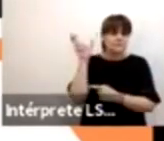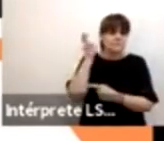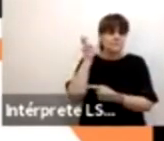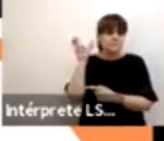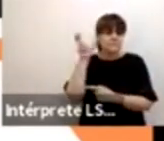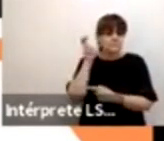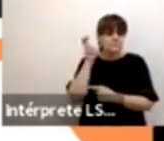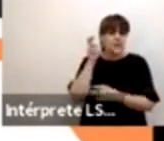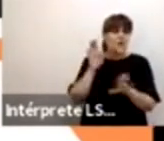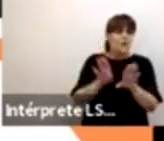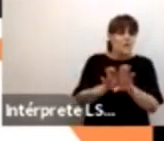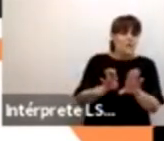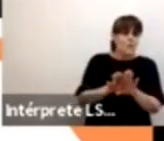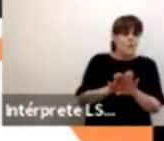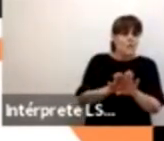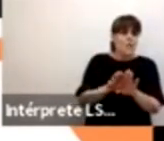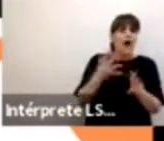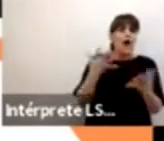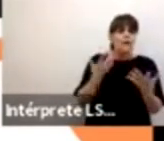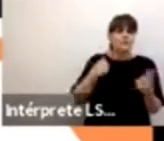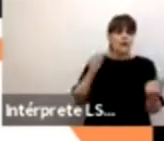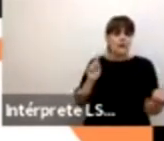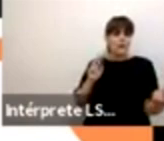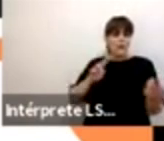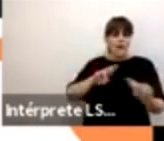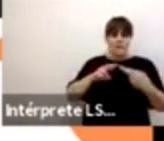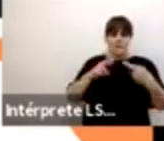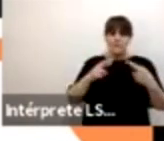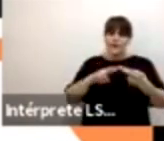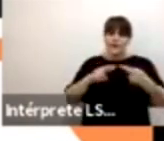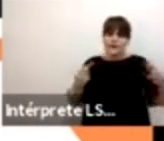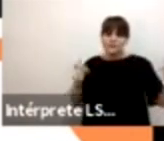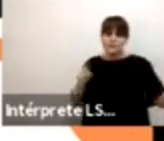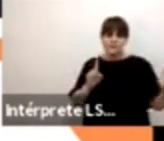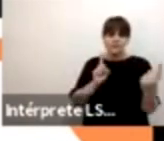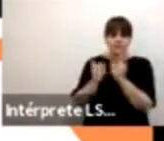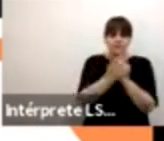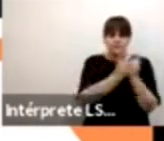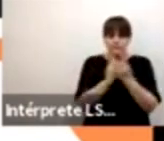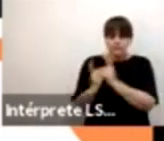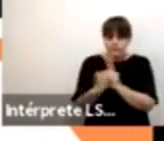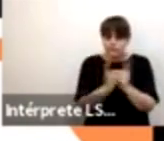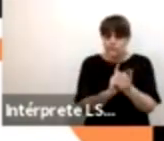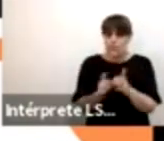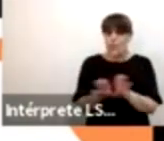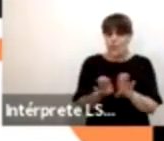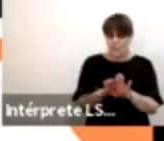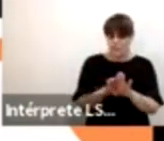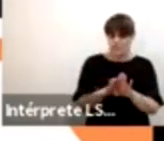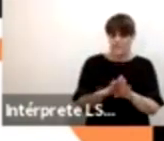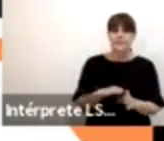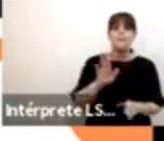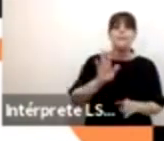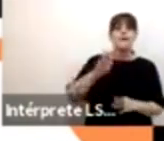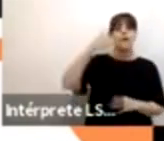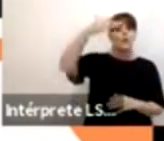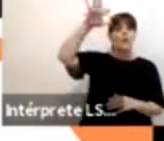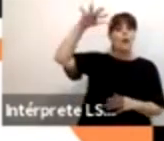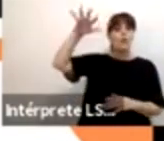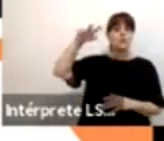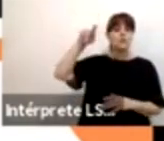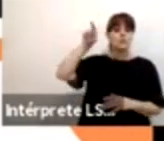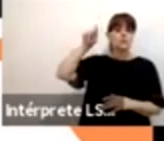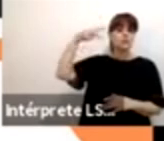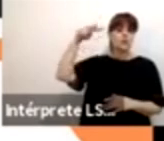la dimensión sexista, llámense la dimensión adultocéntrica en la que muy pocas